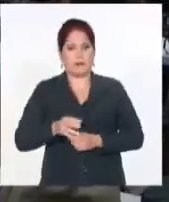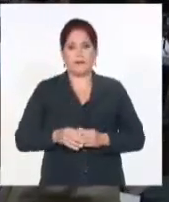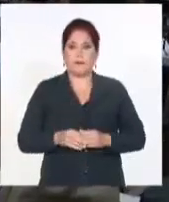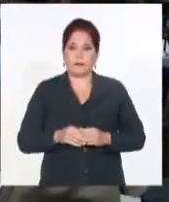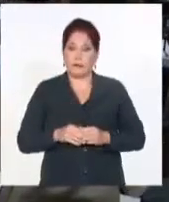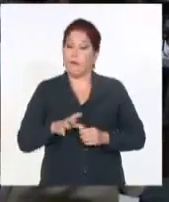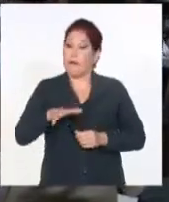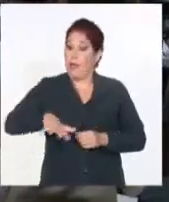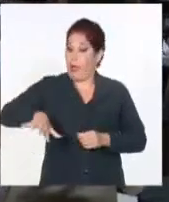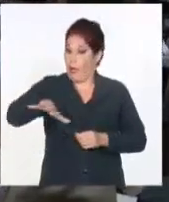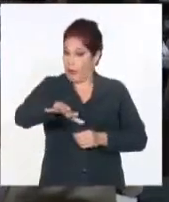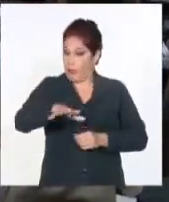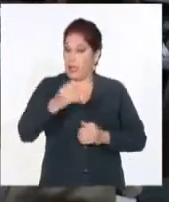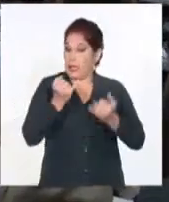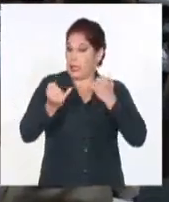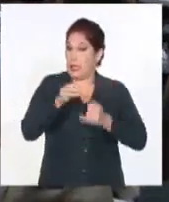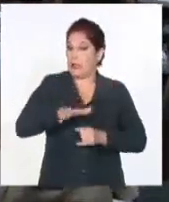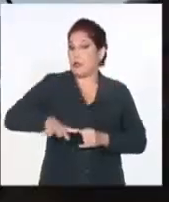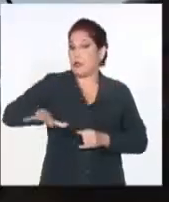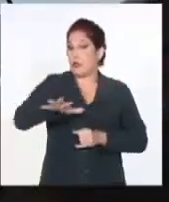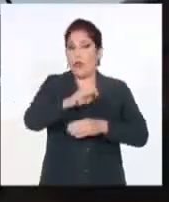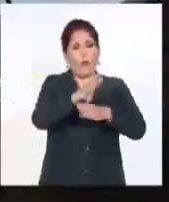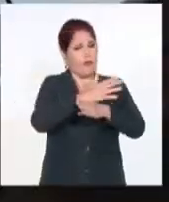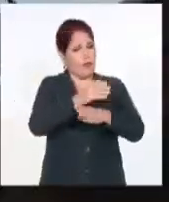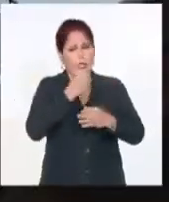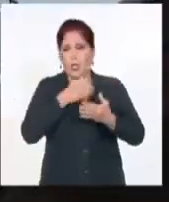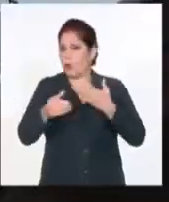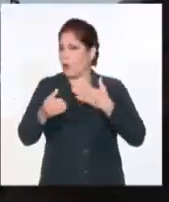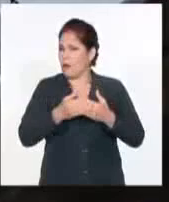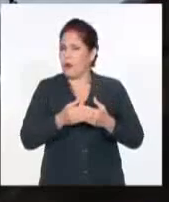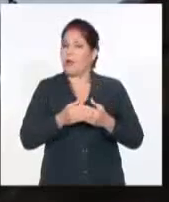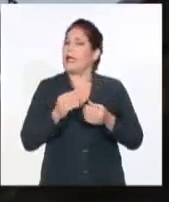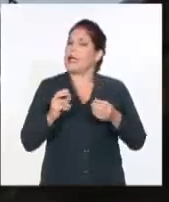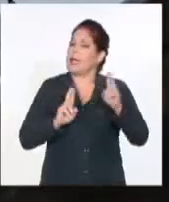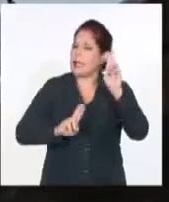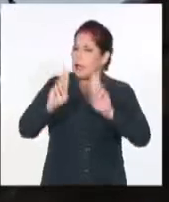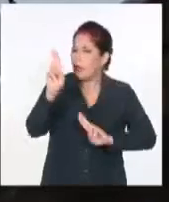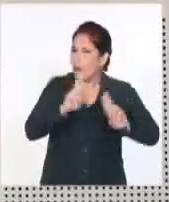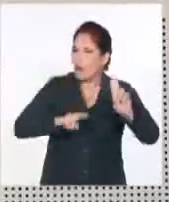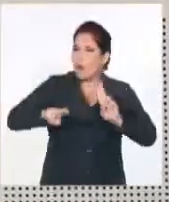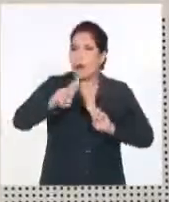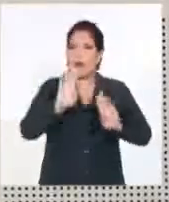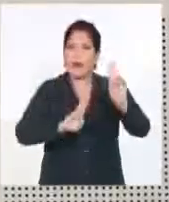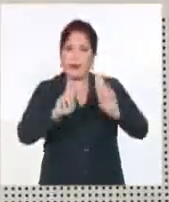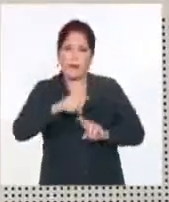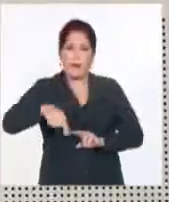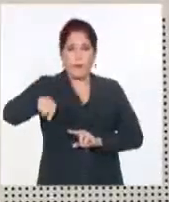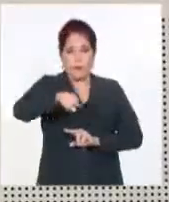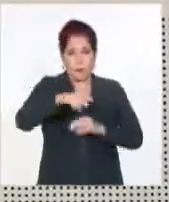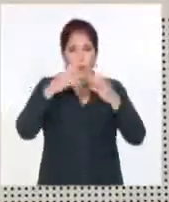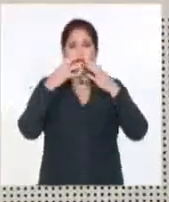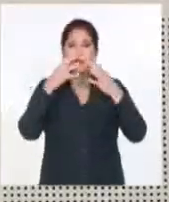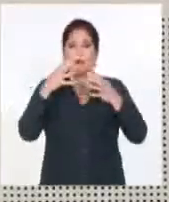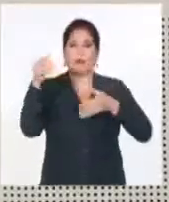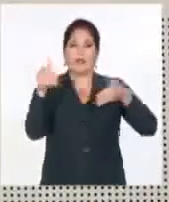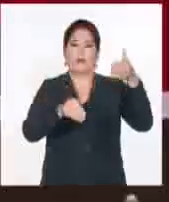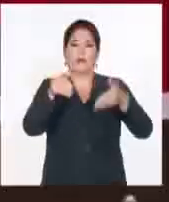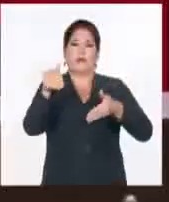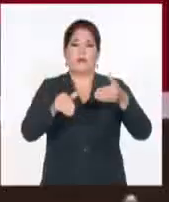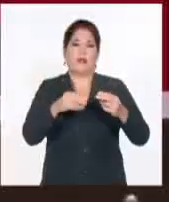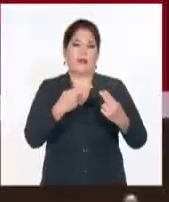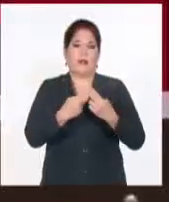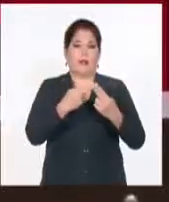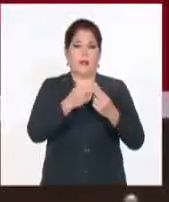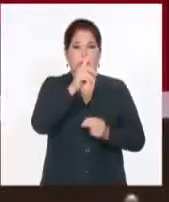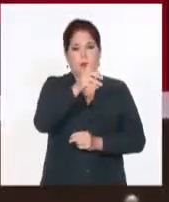Antemonar los intereses comunes a las diferencias, buscar la convergencia y generar consensos son desafíos para los participantes al 14